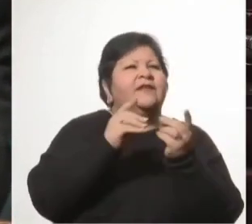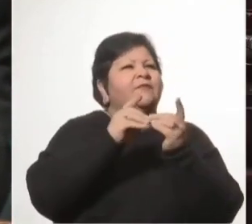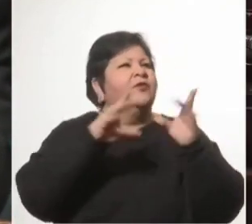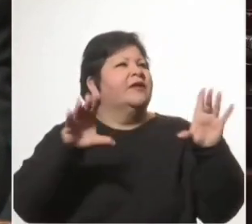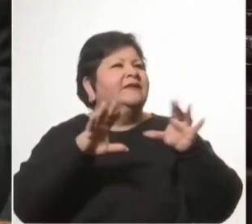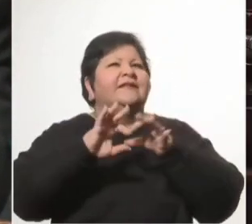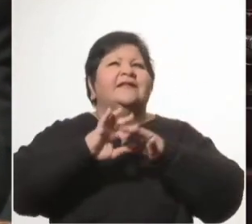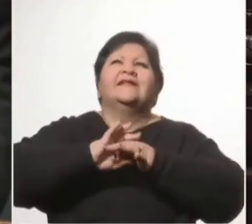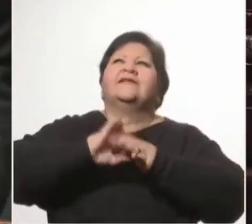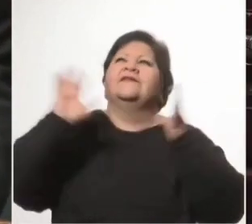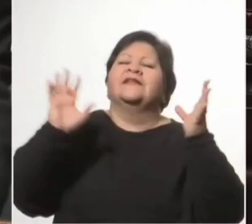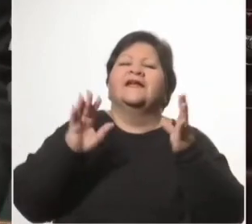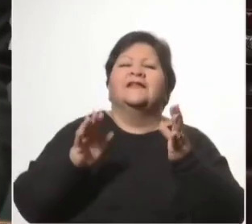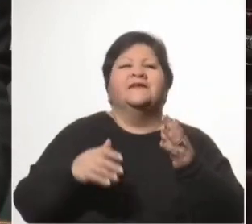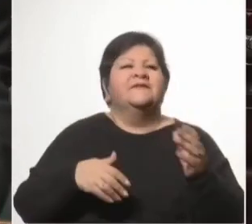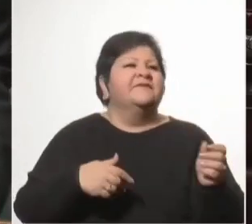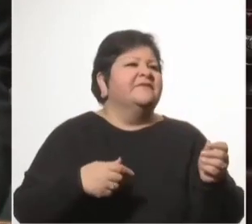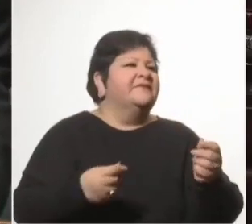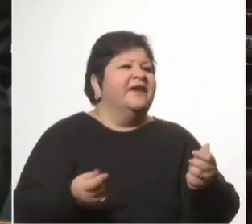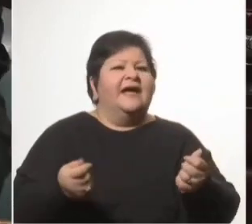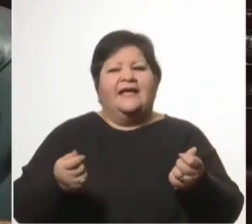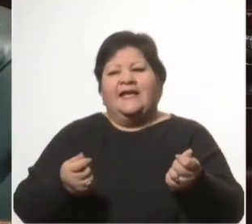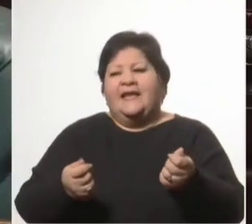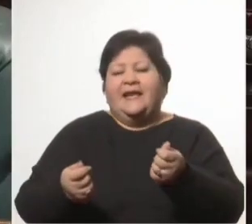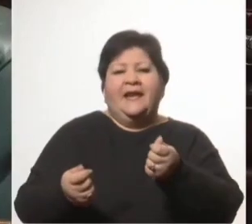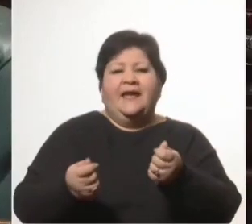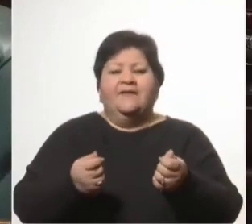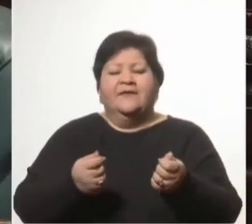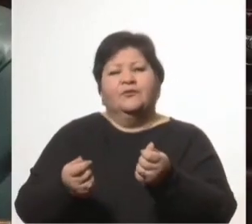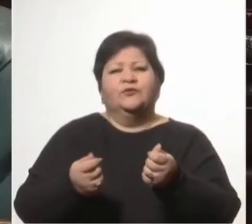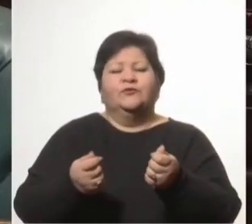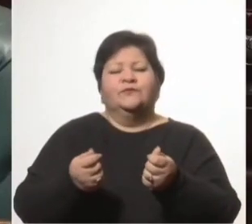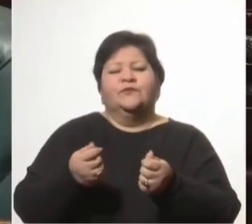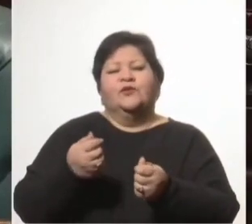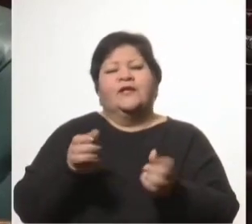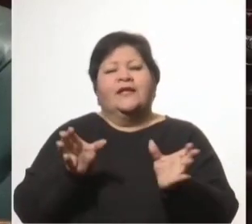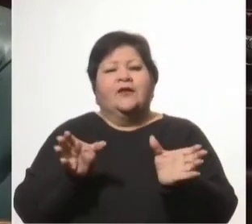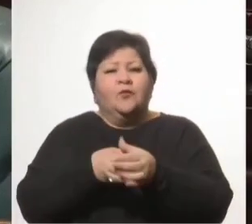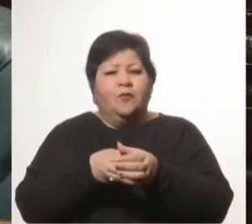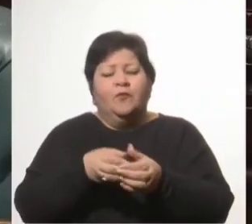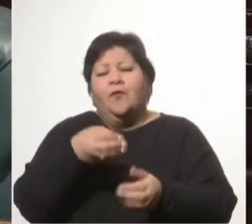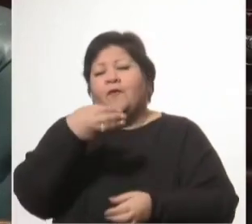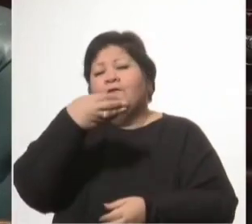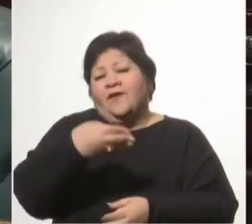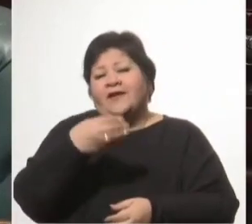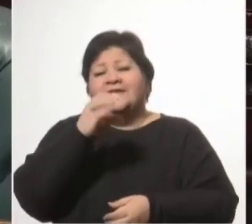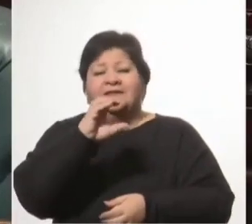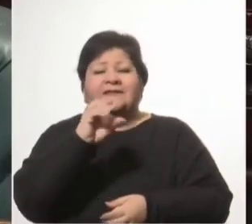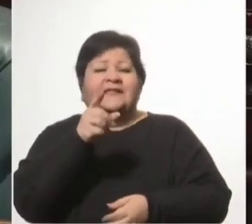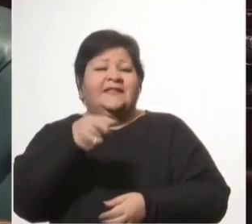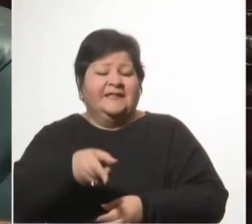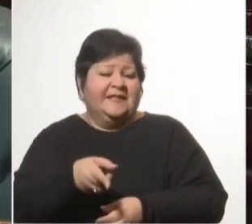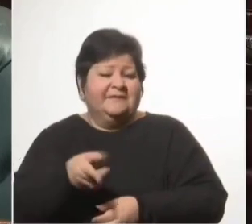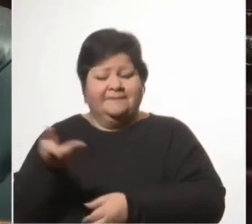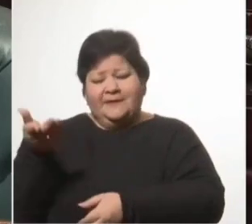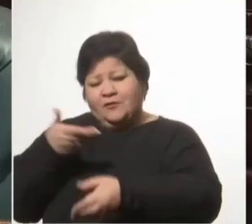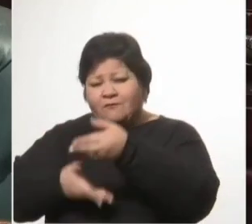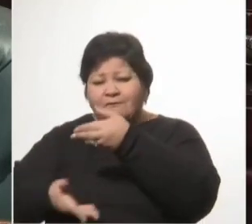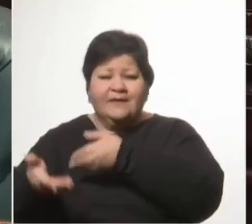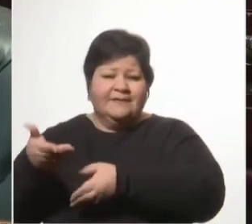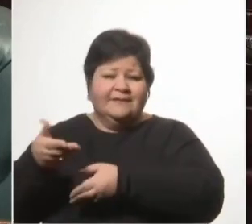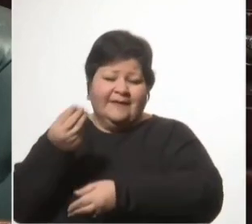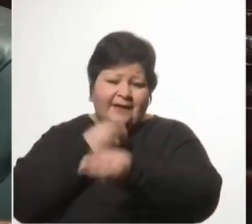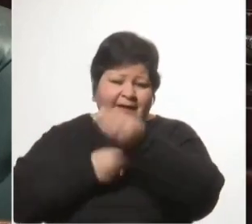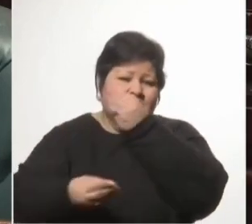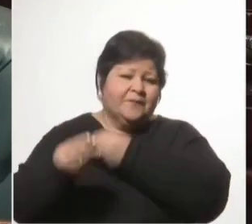Bailábamos con las pastas pegaditas de la BSG, la misma que compartía el puchero de ayer, y disfrutábamos